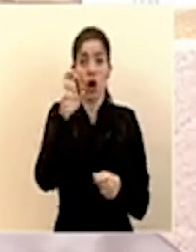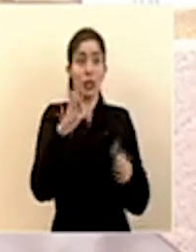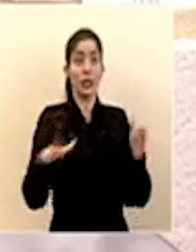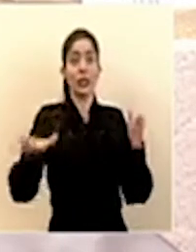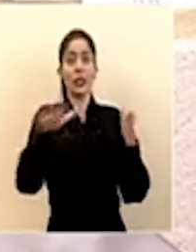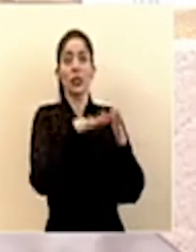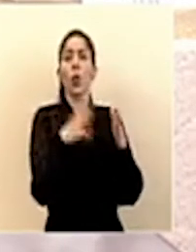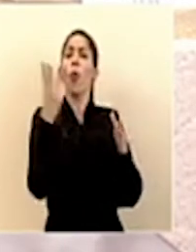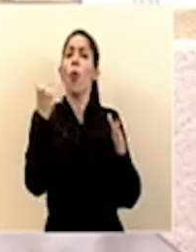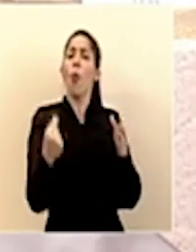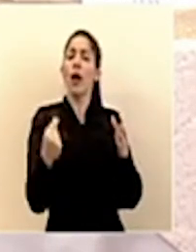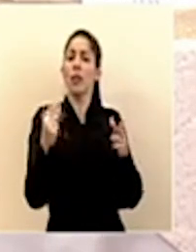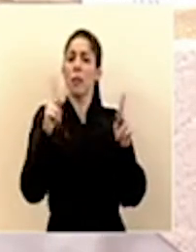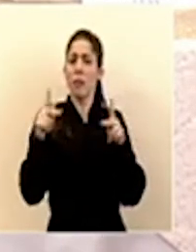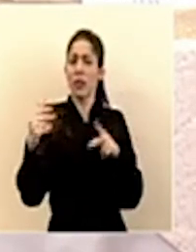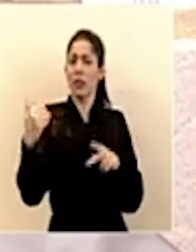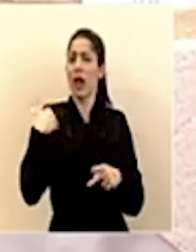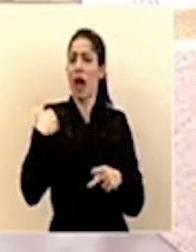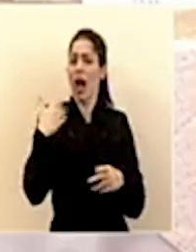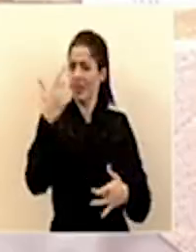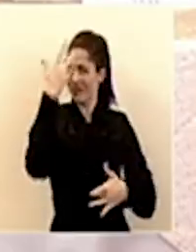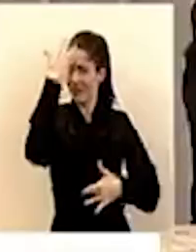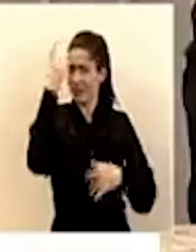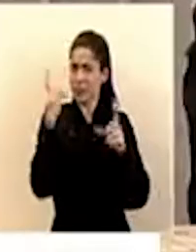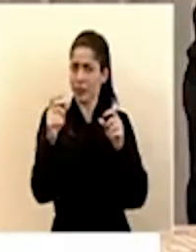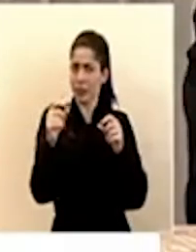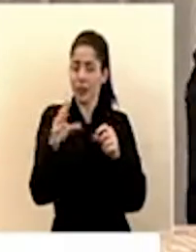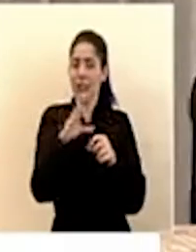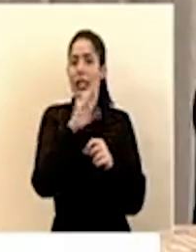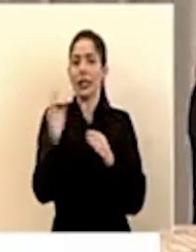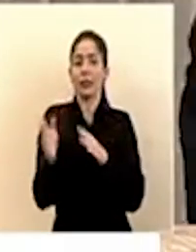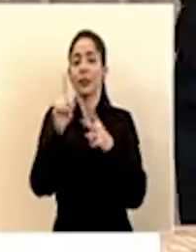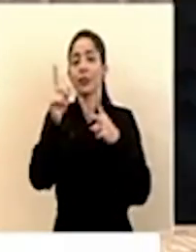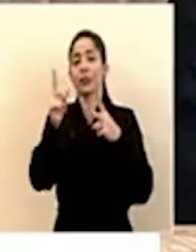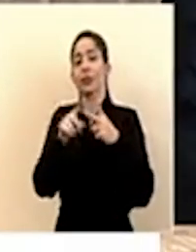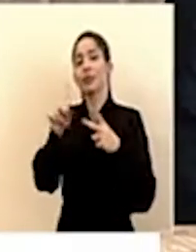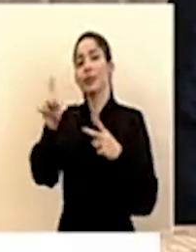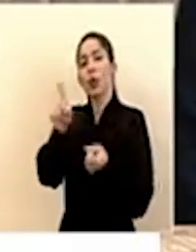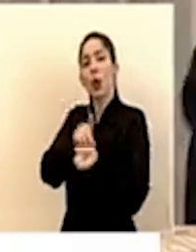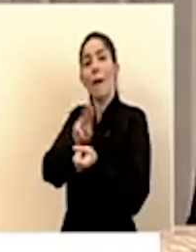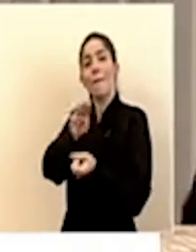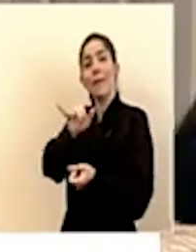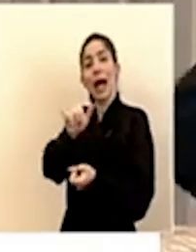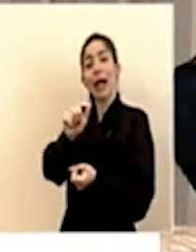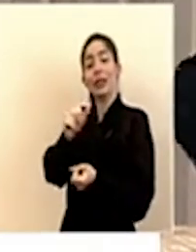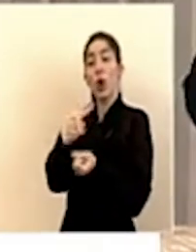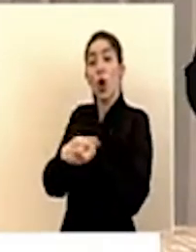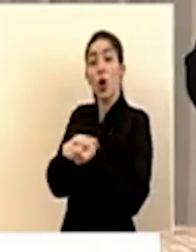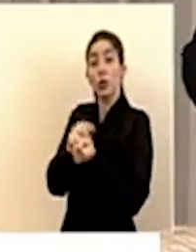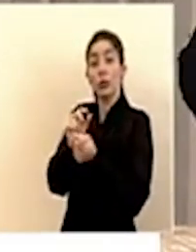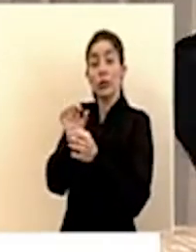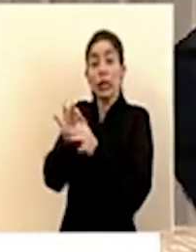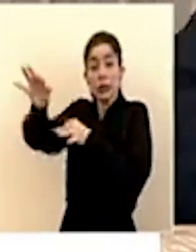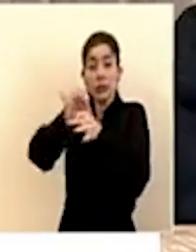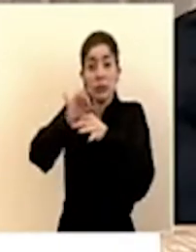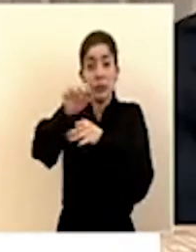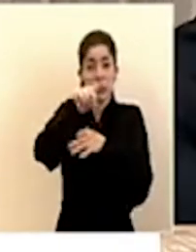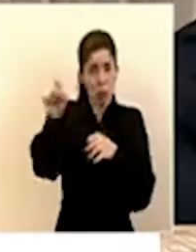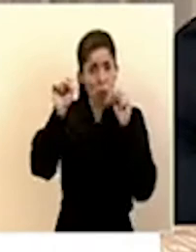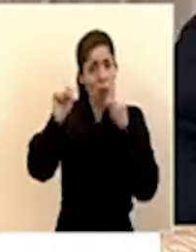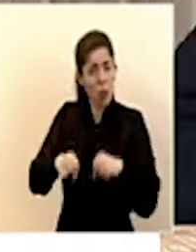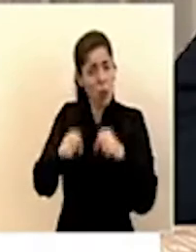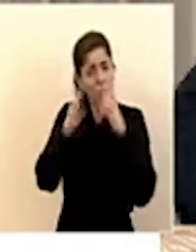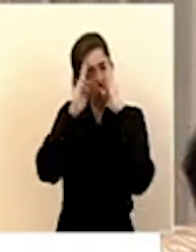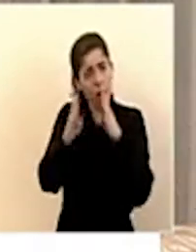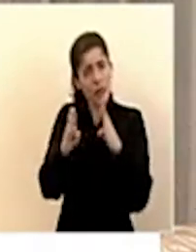consultan sufren de esta enfermedad y para el doctor Macaya si los hospitales rurales tienen capacidad para atender pacientes